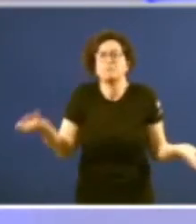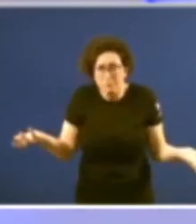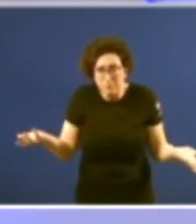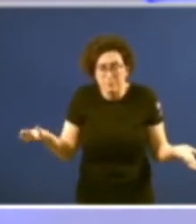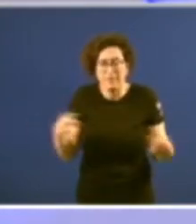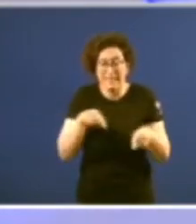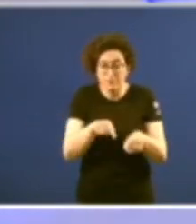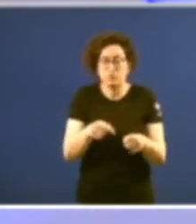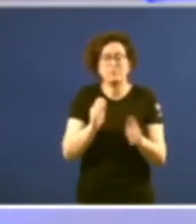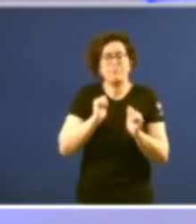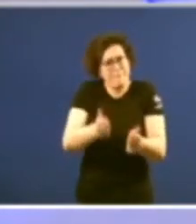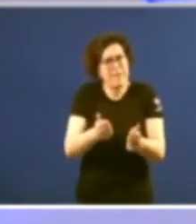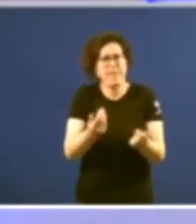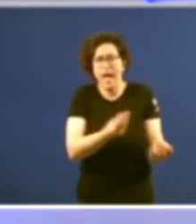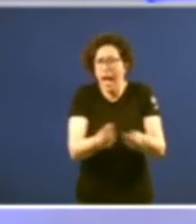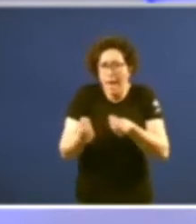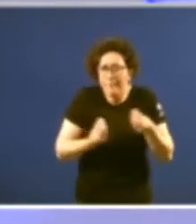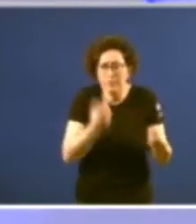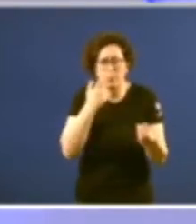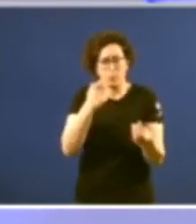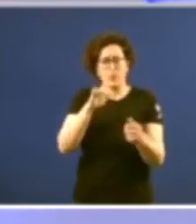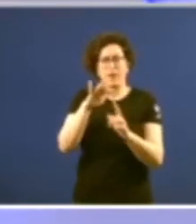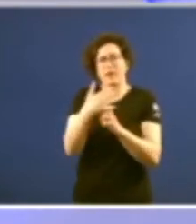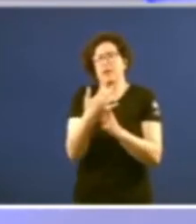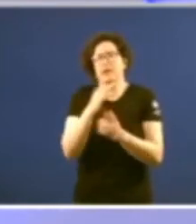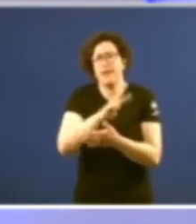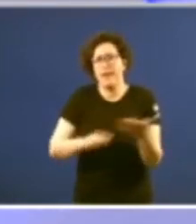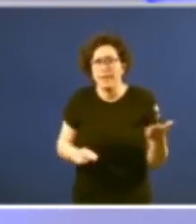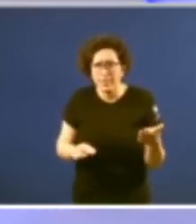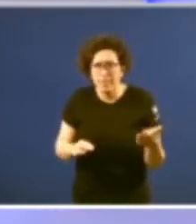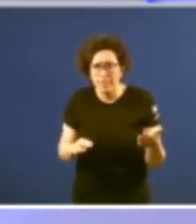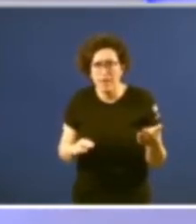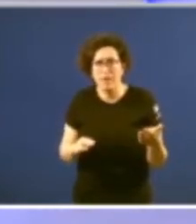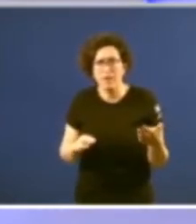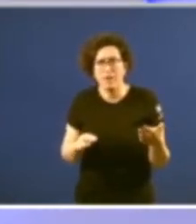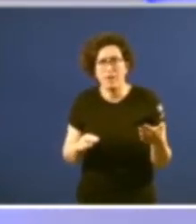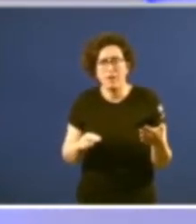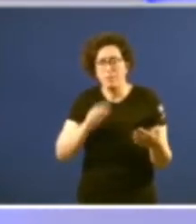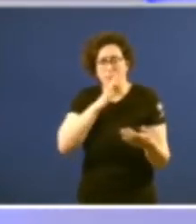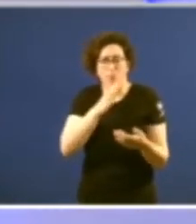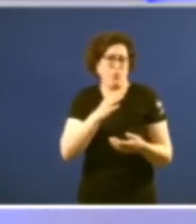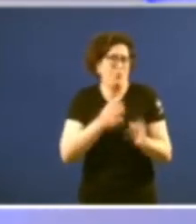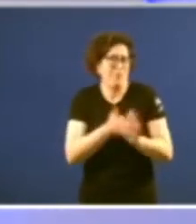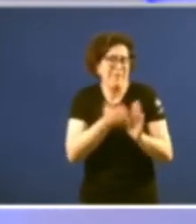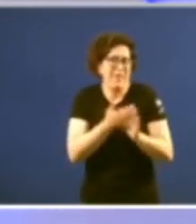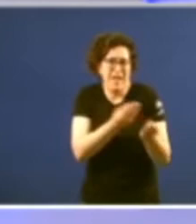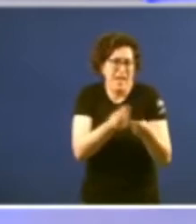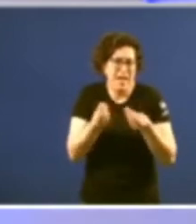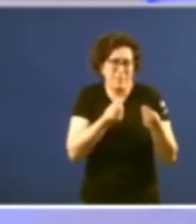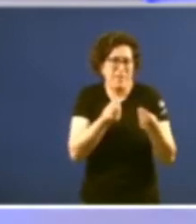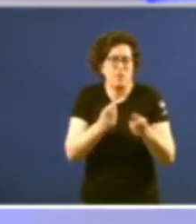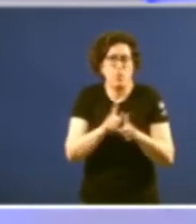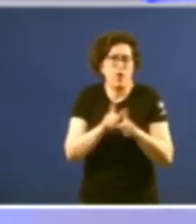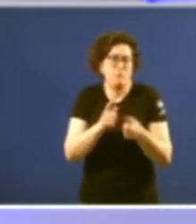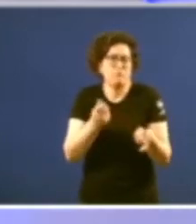o ambiente que empezaba a ver en Galicia que era un ambiente de facernos valer